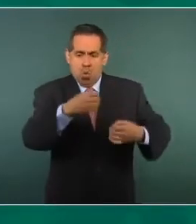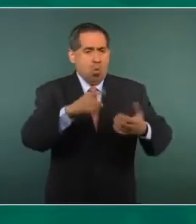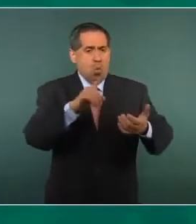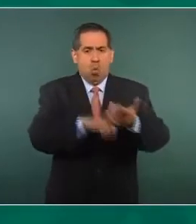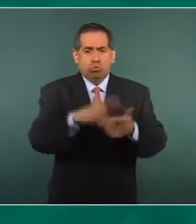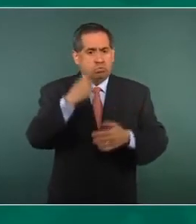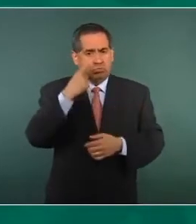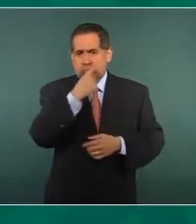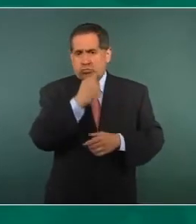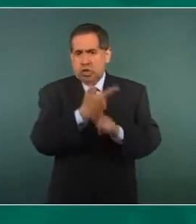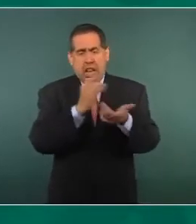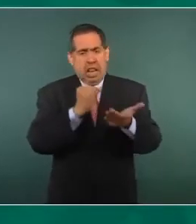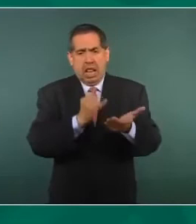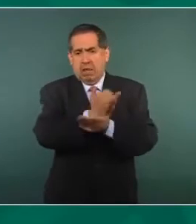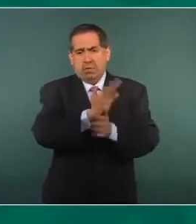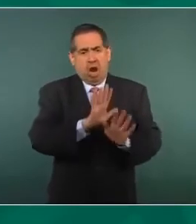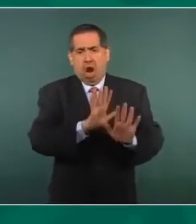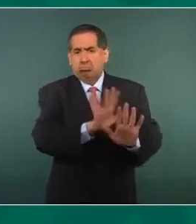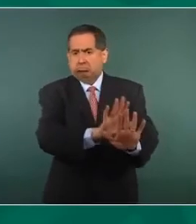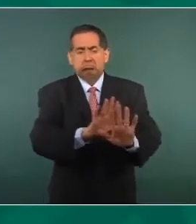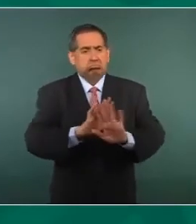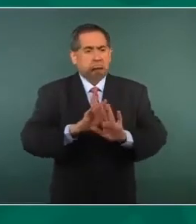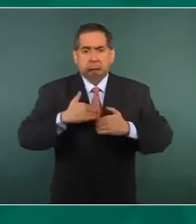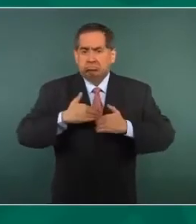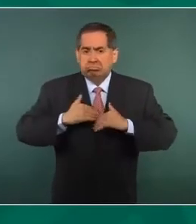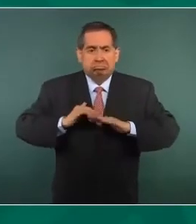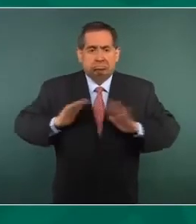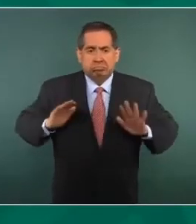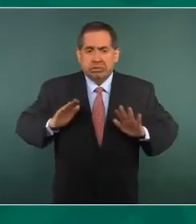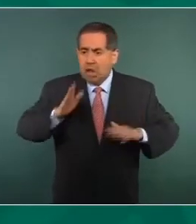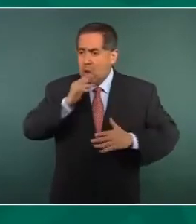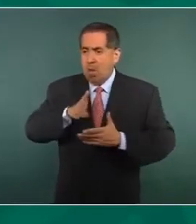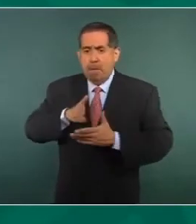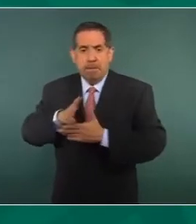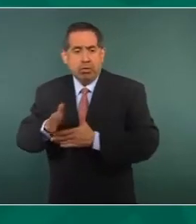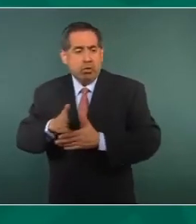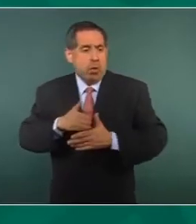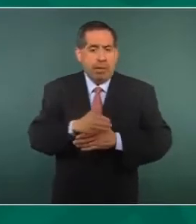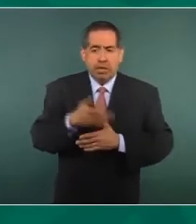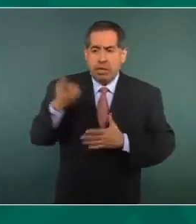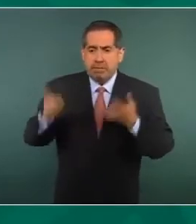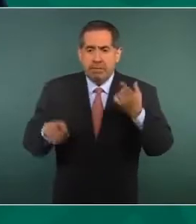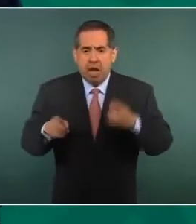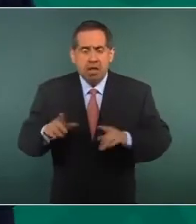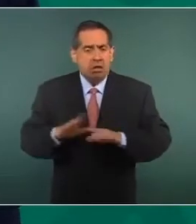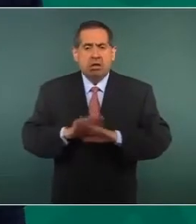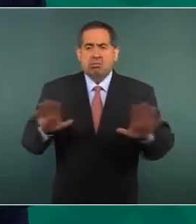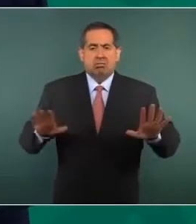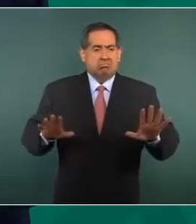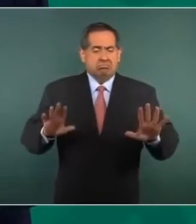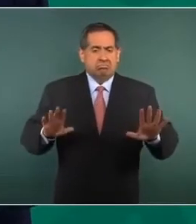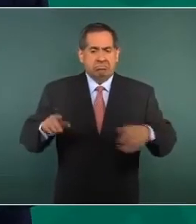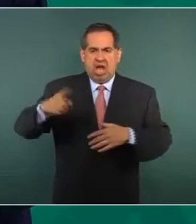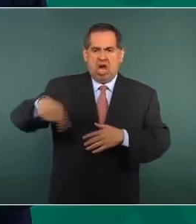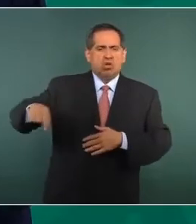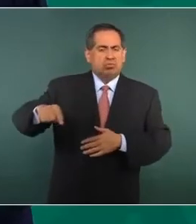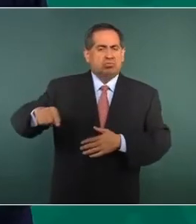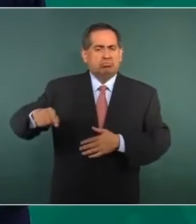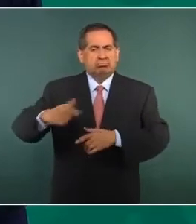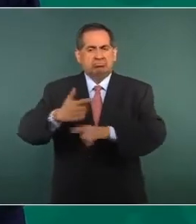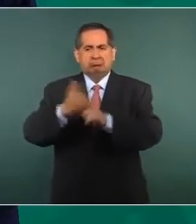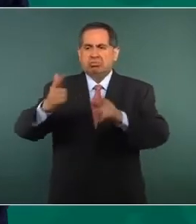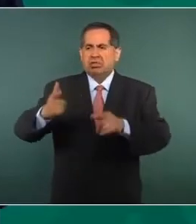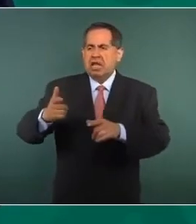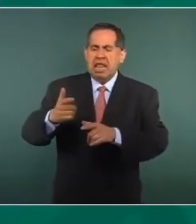su independencia, tienen la arrogancia de